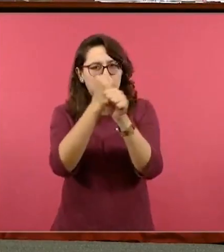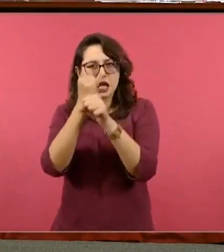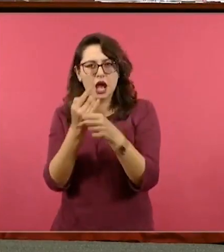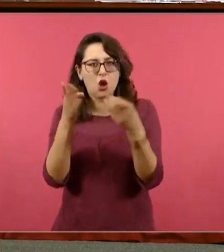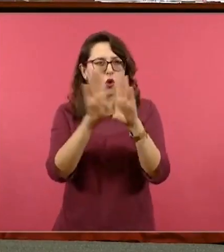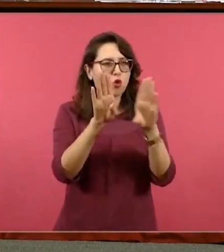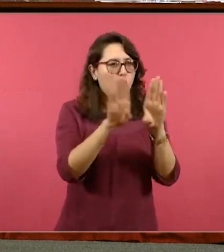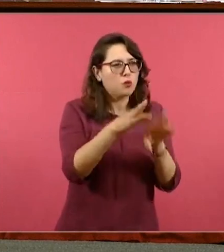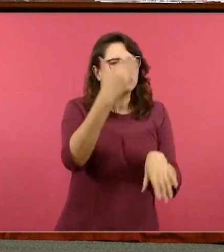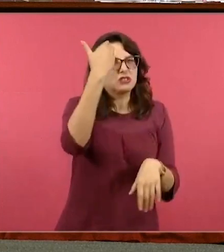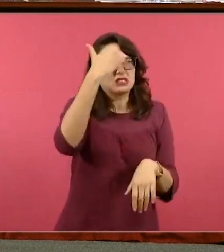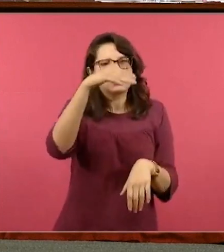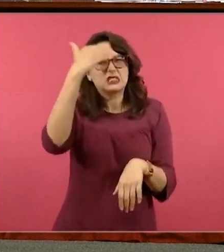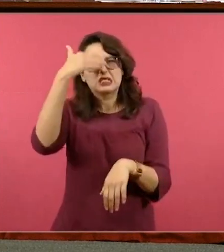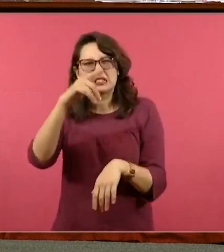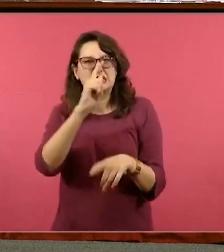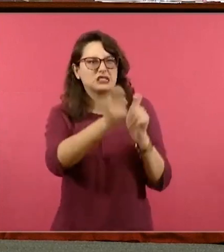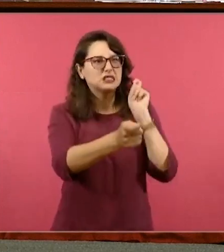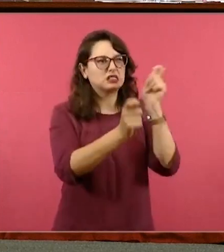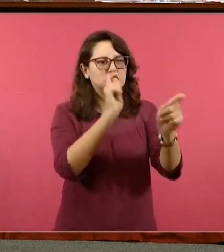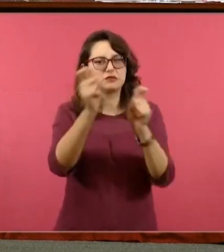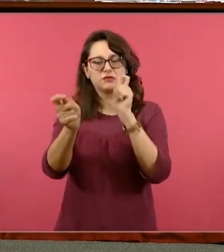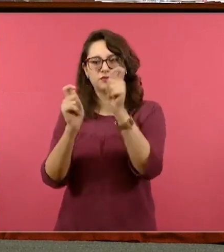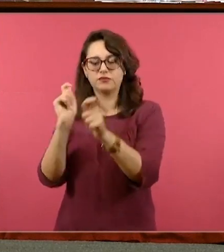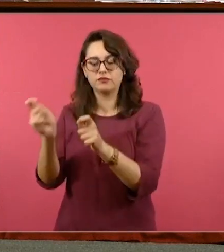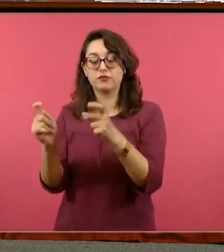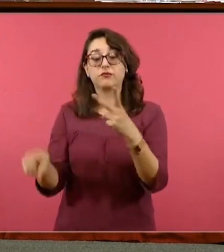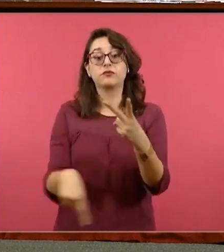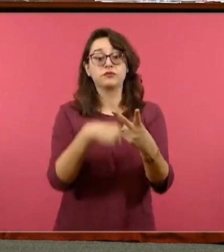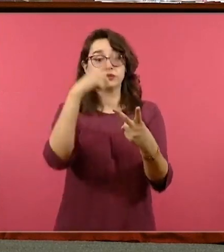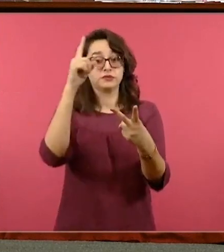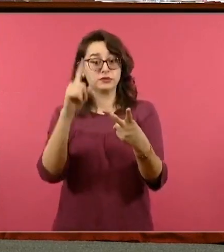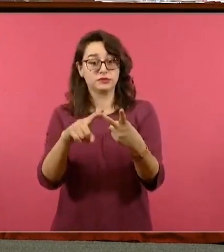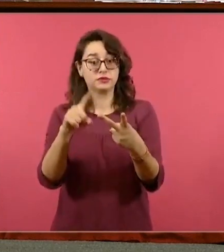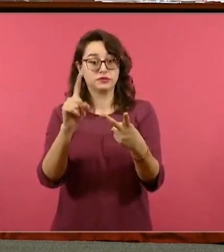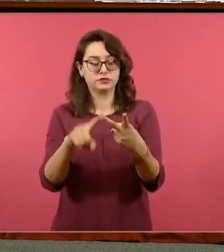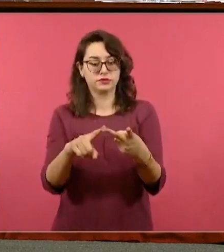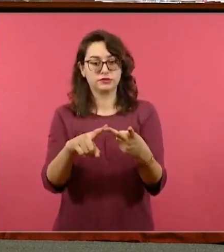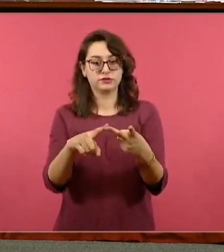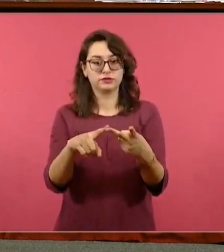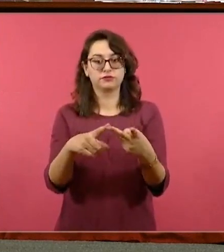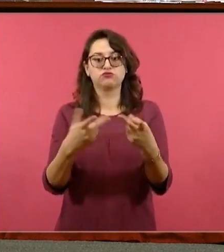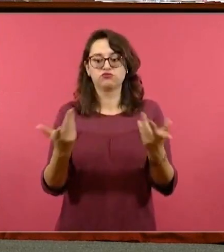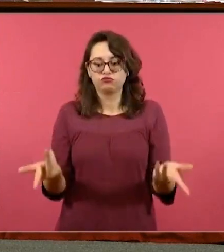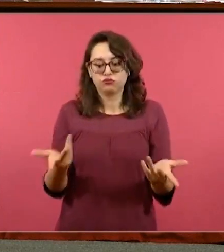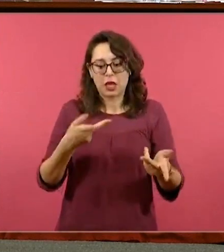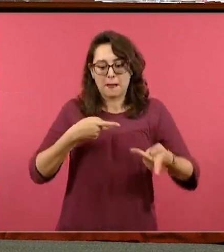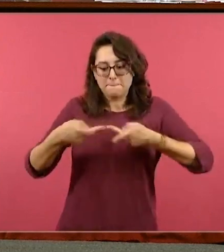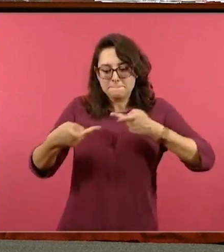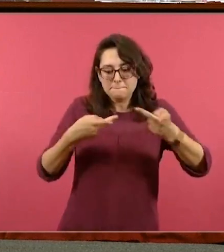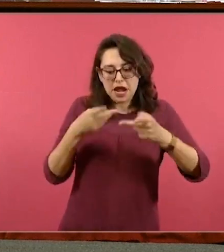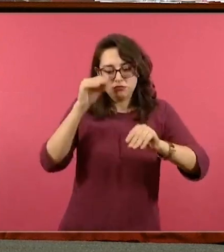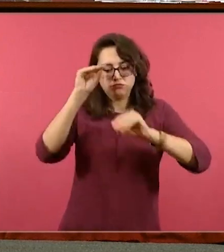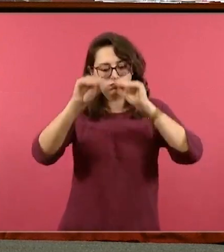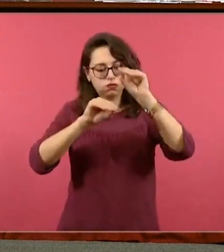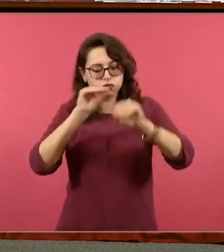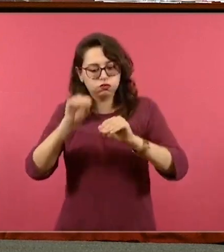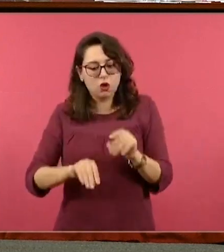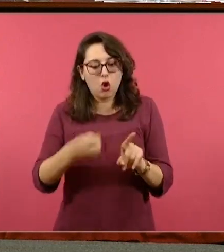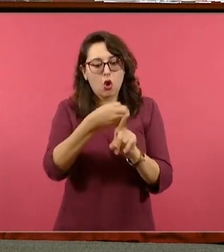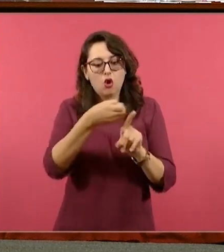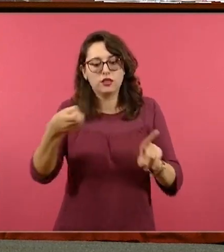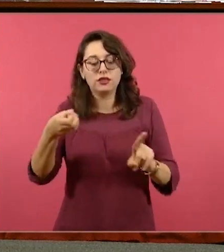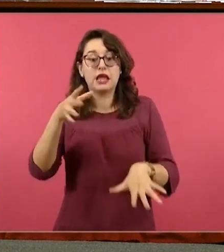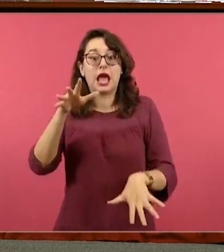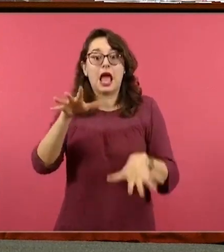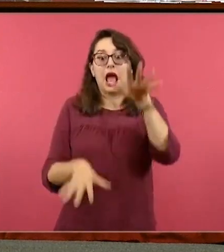acercamiento con el problema que vamos a tener. En la segunda fase de acción, buscamos que haya una planificación. A veces es muy difícil o